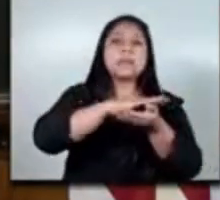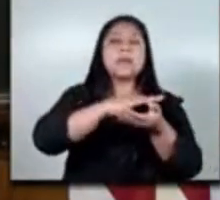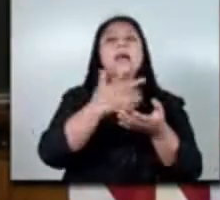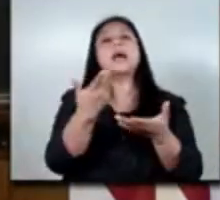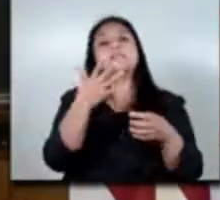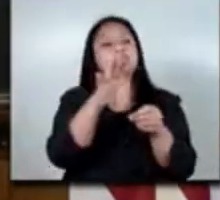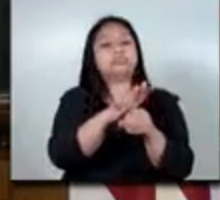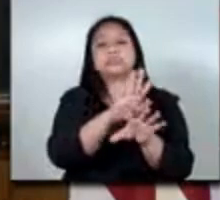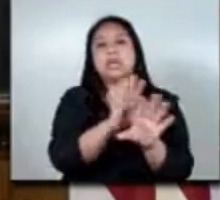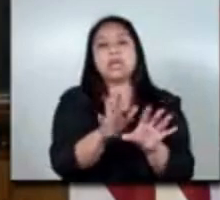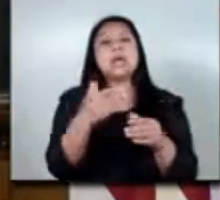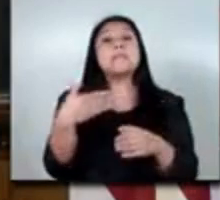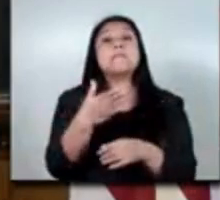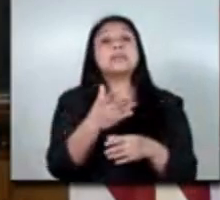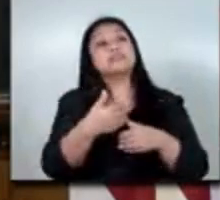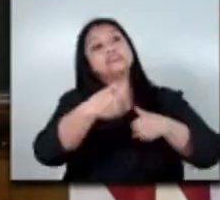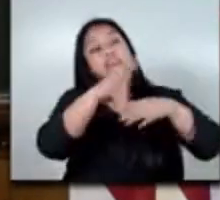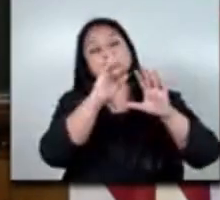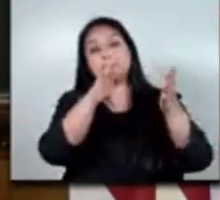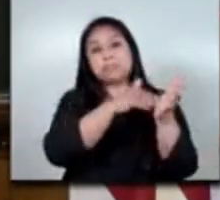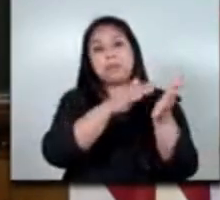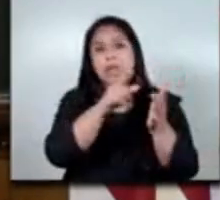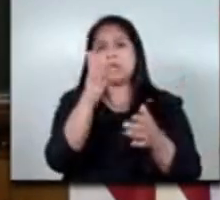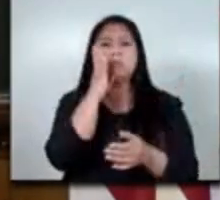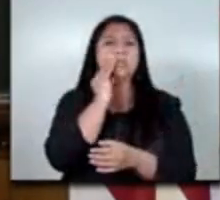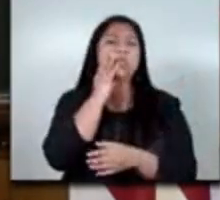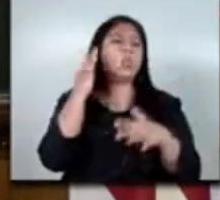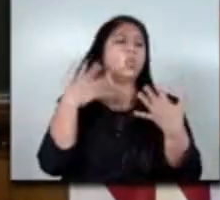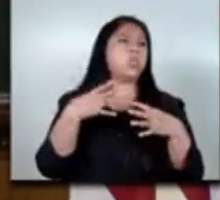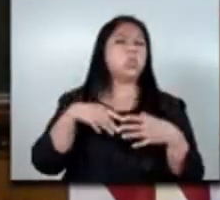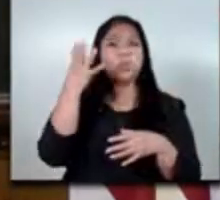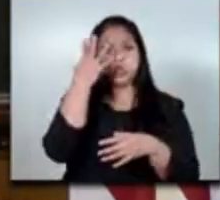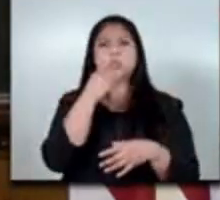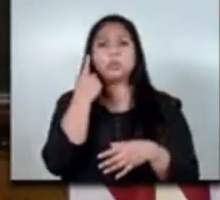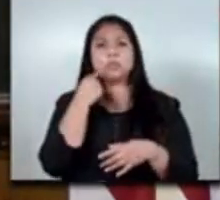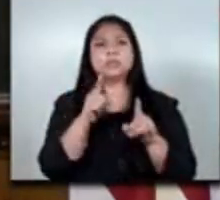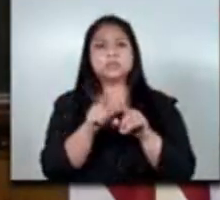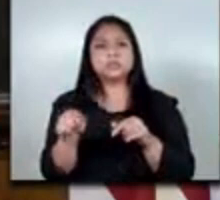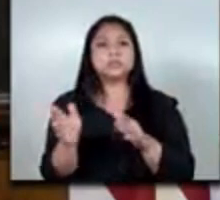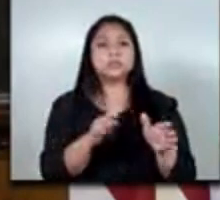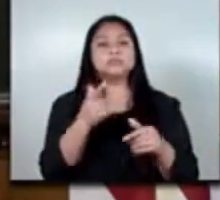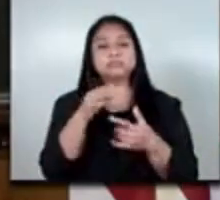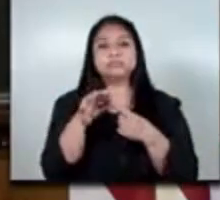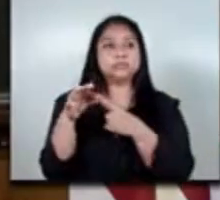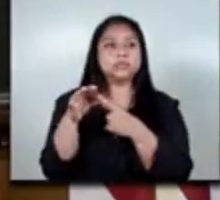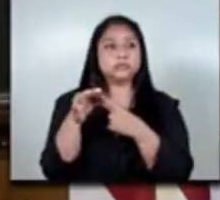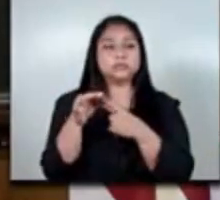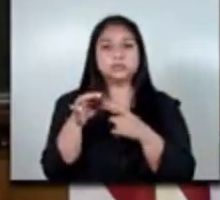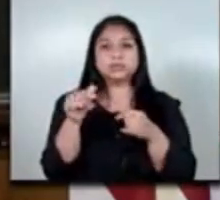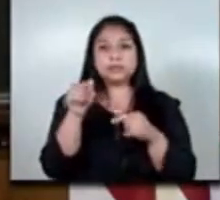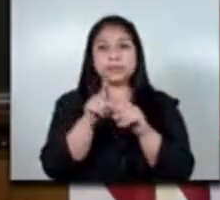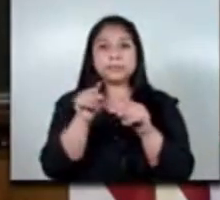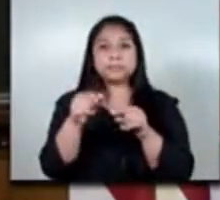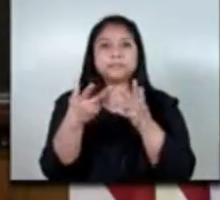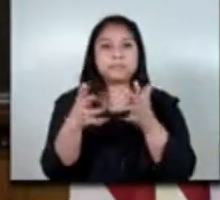es fue una experiencia muy muy bonita muy muy especial la